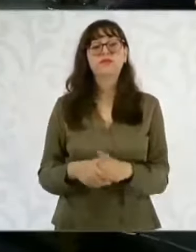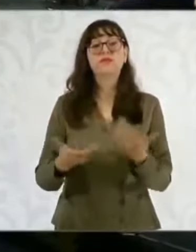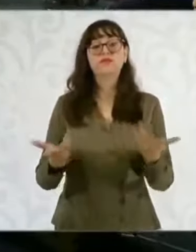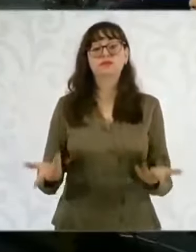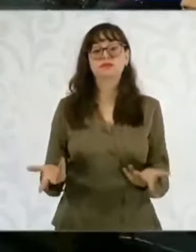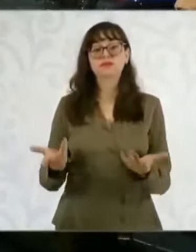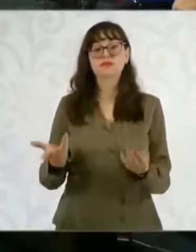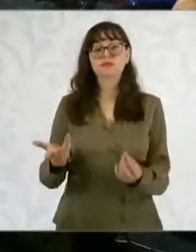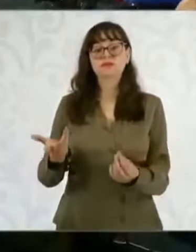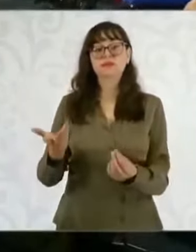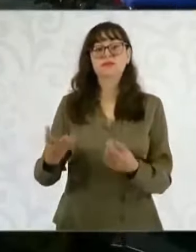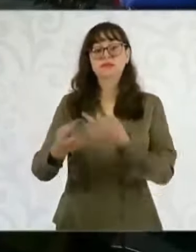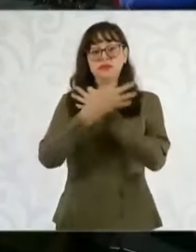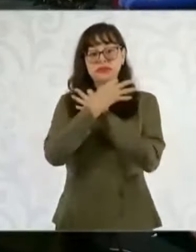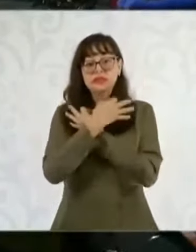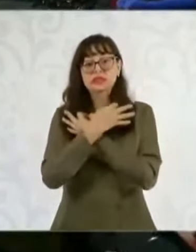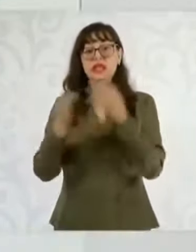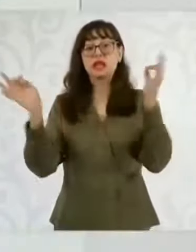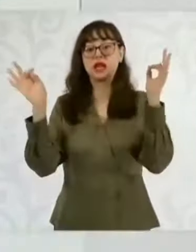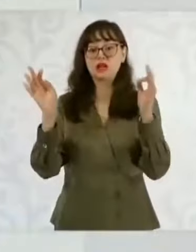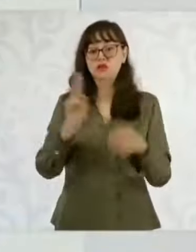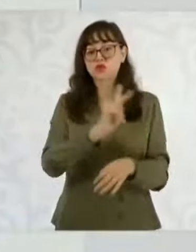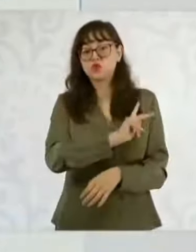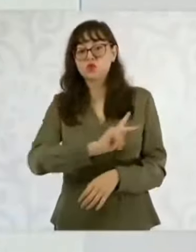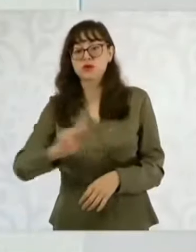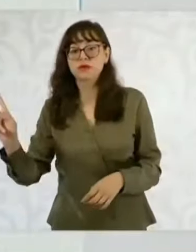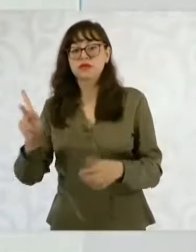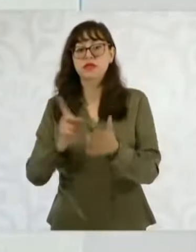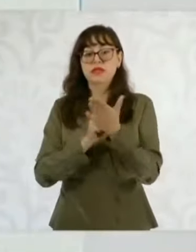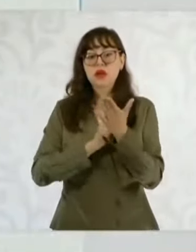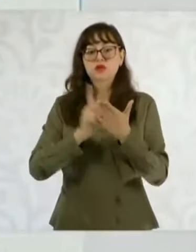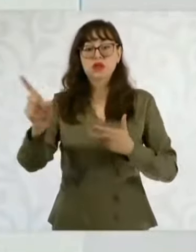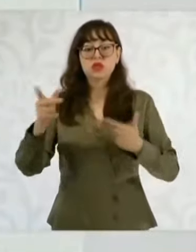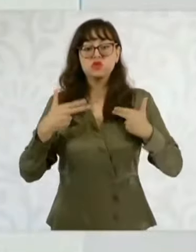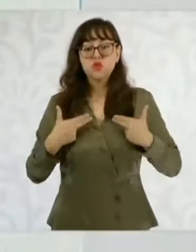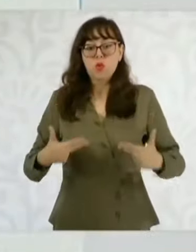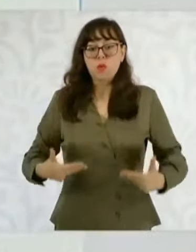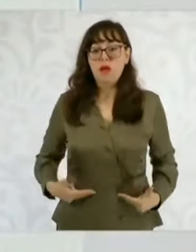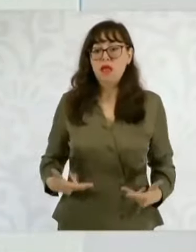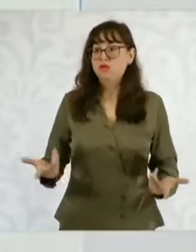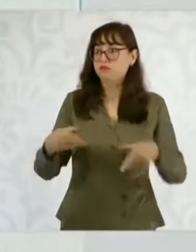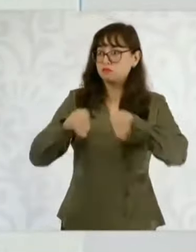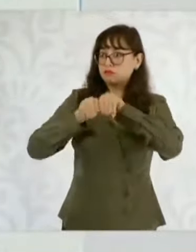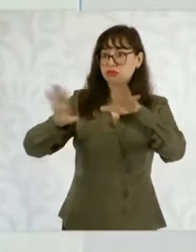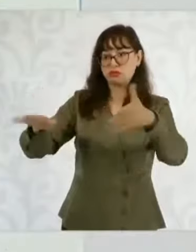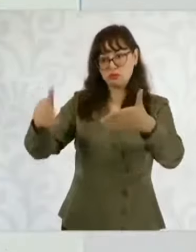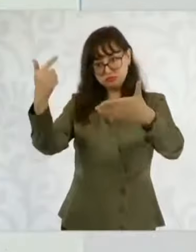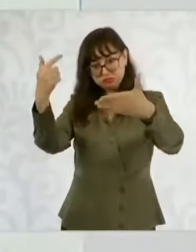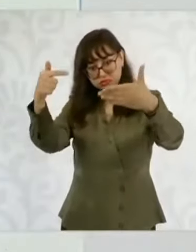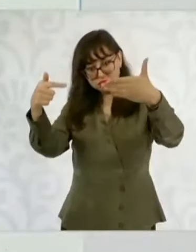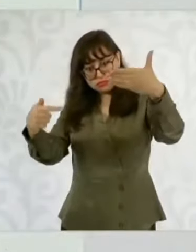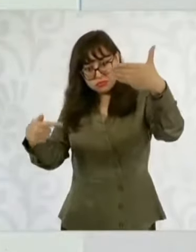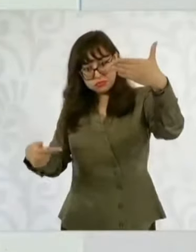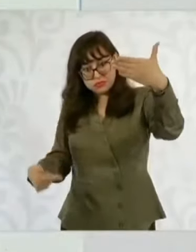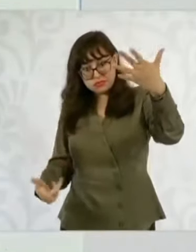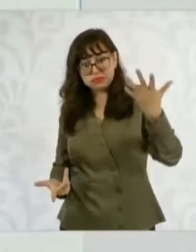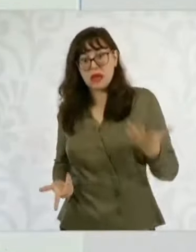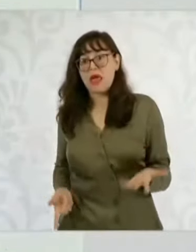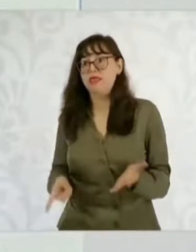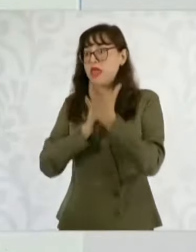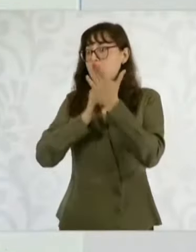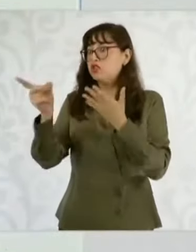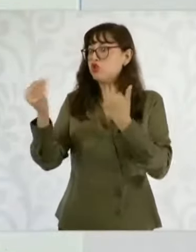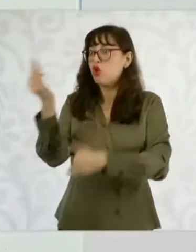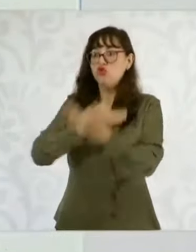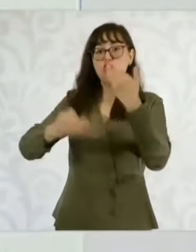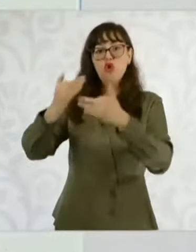del hombre decía, Declaración Universal de los Derechos Humanos. Y ahí se reconocen los grandes derechos.